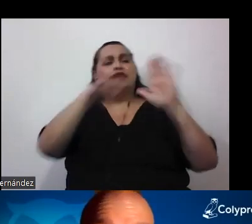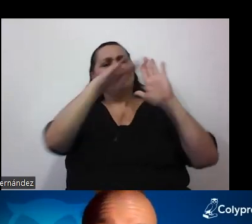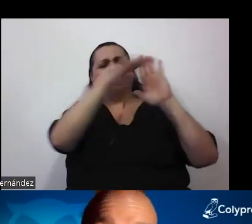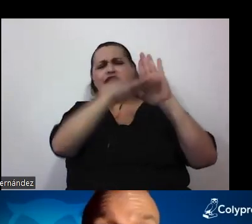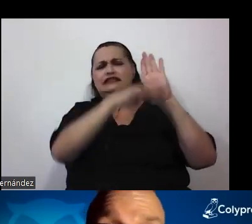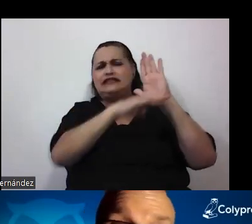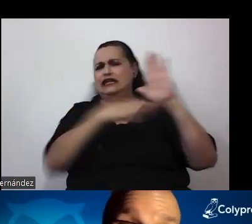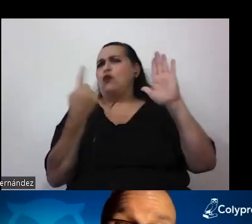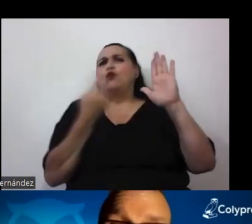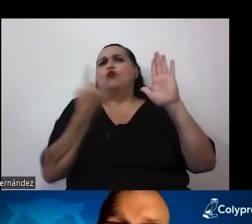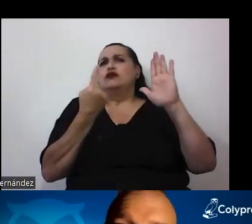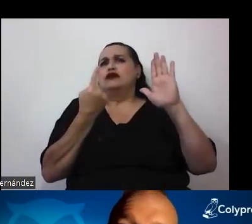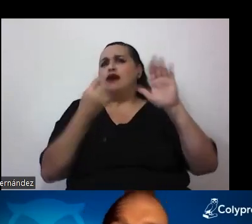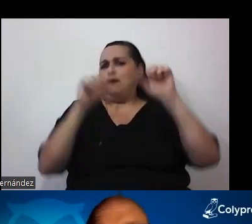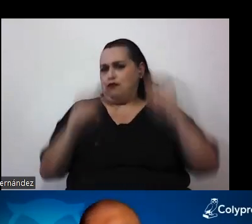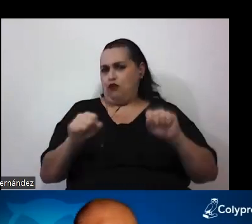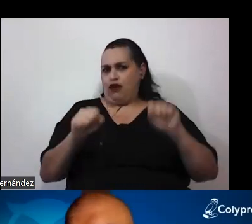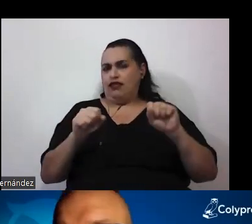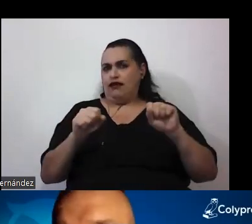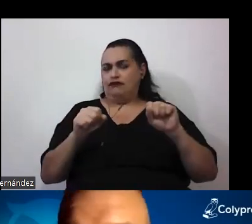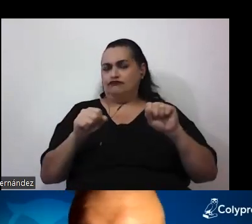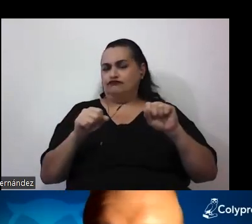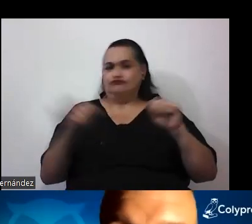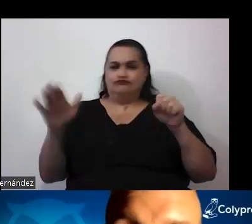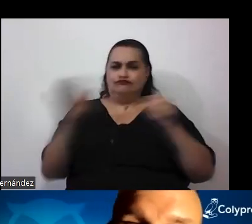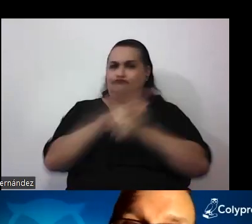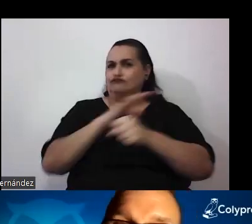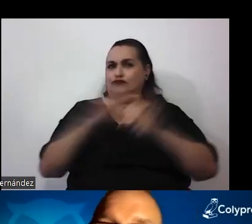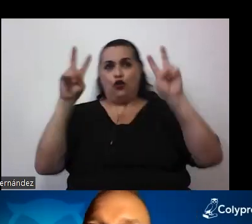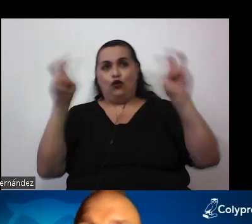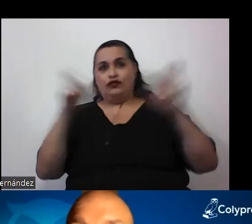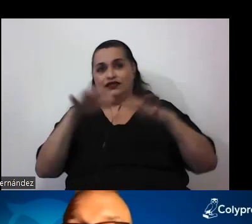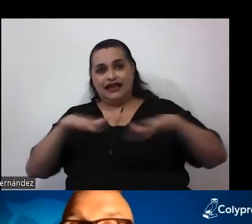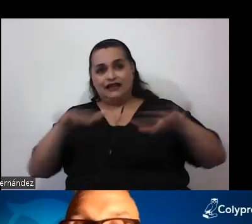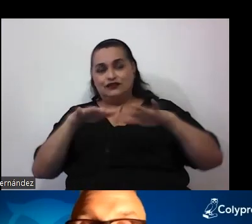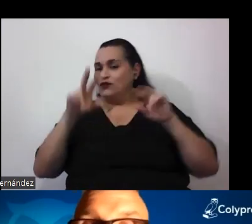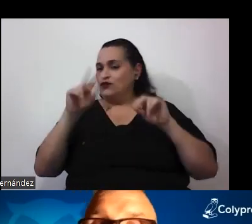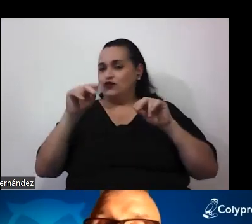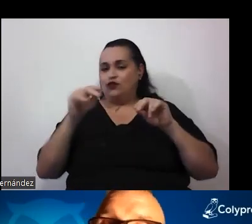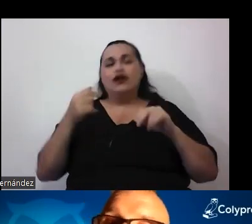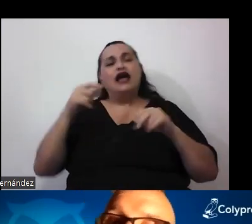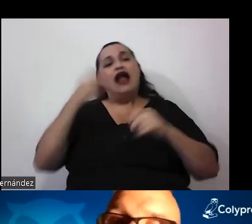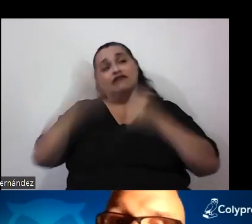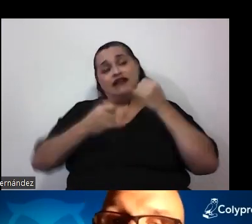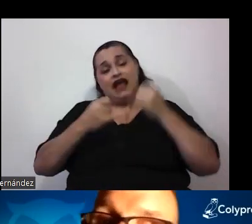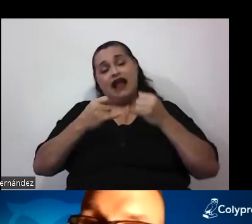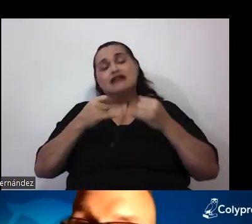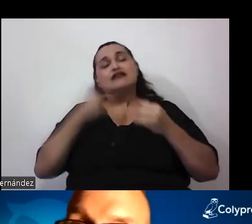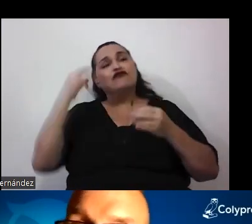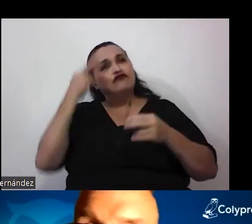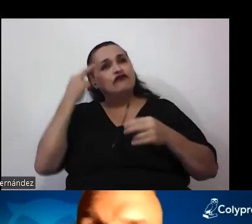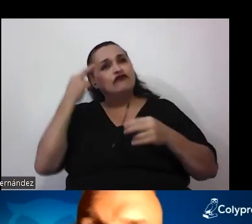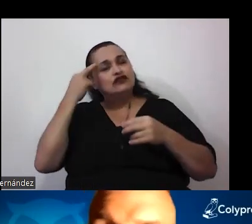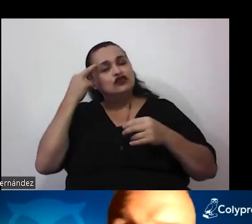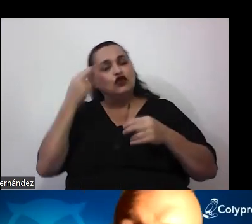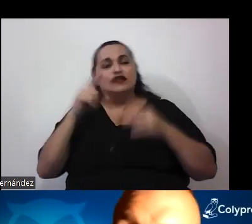transponerse a cualquier contexto. Finalmente cerraré con algunas reflexiones finales y con una síntesis. Empezando